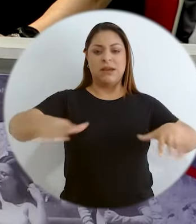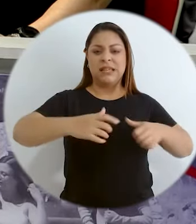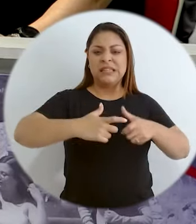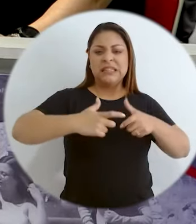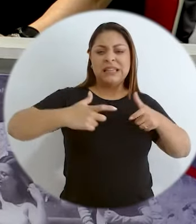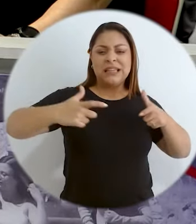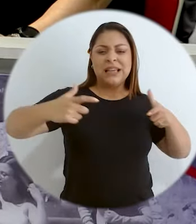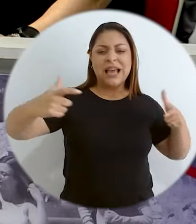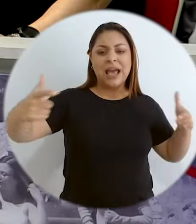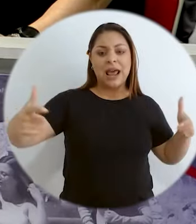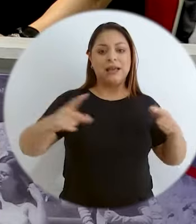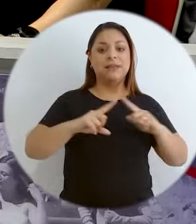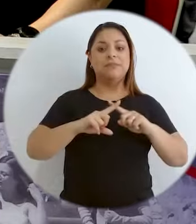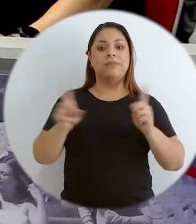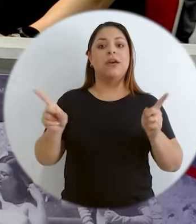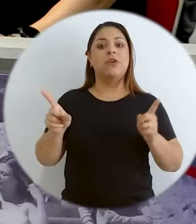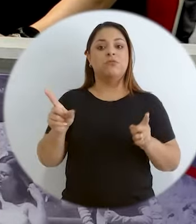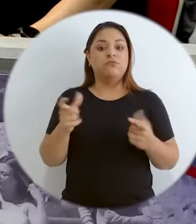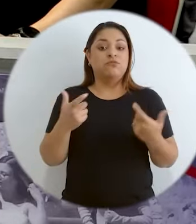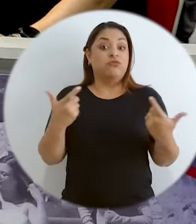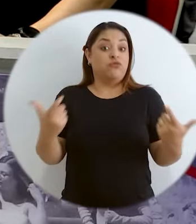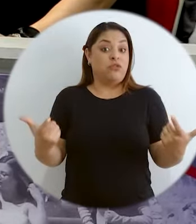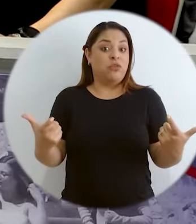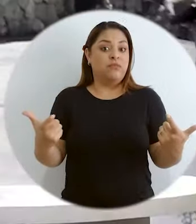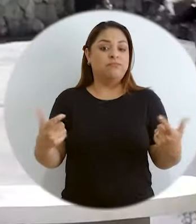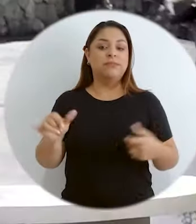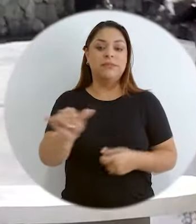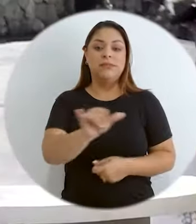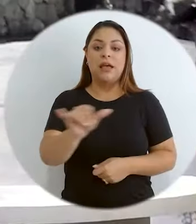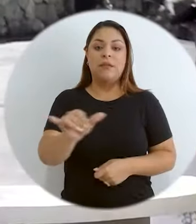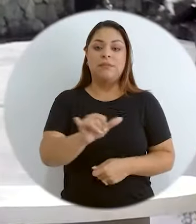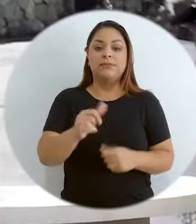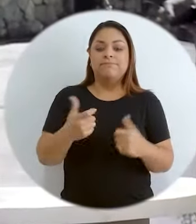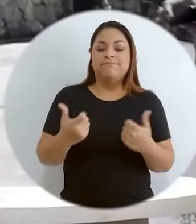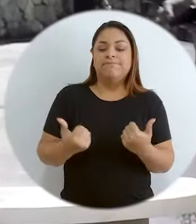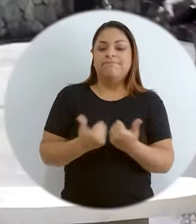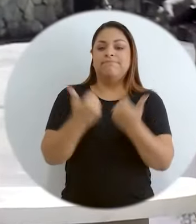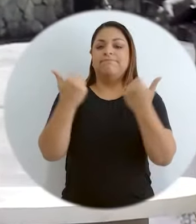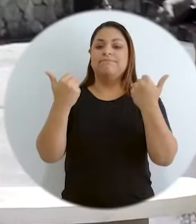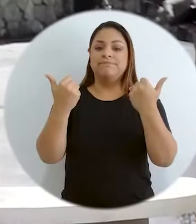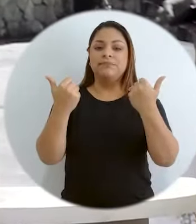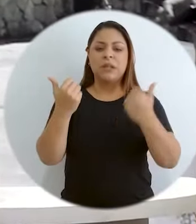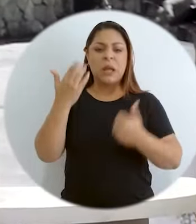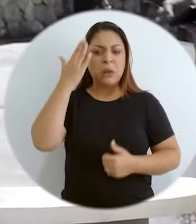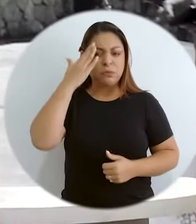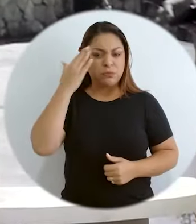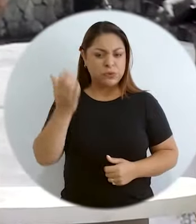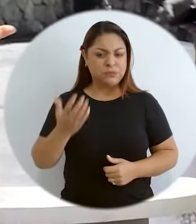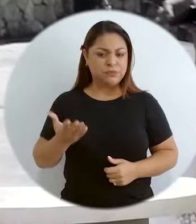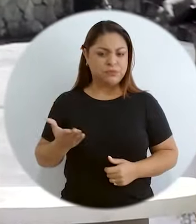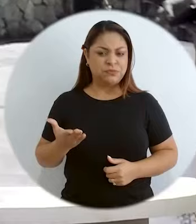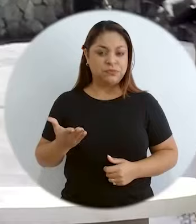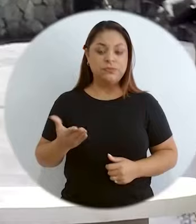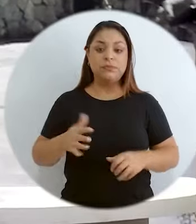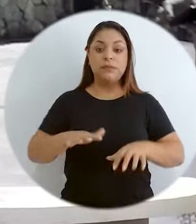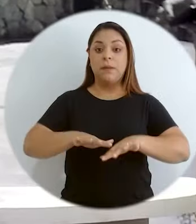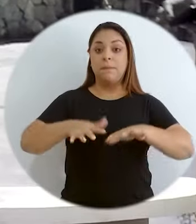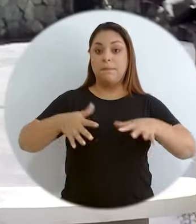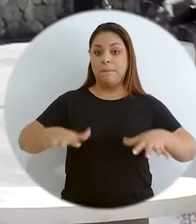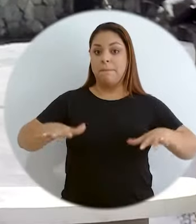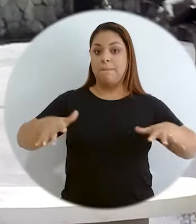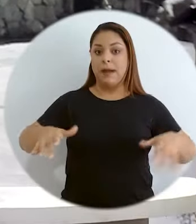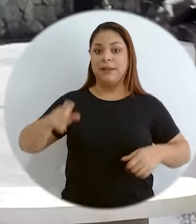pero también con muchos desafíos. ¿Por qué? Siendo que el mar también ocupa